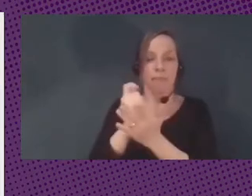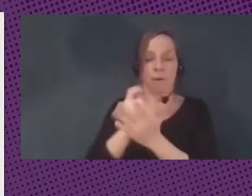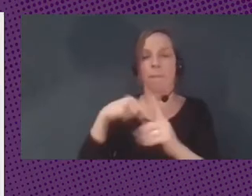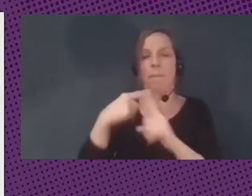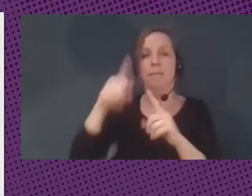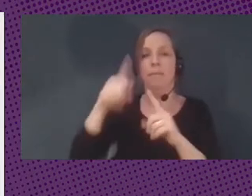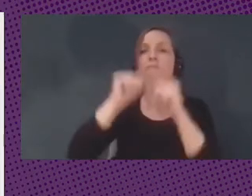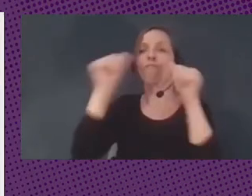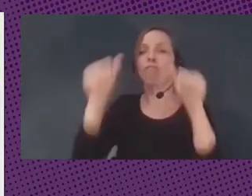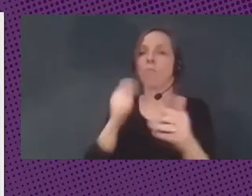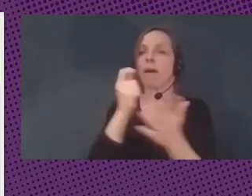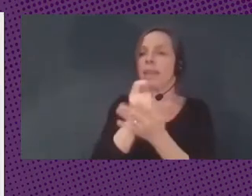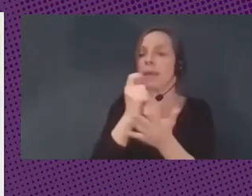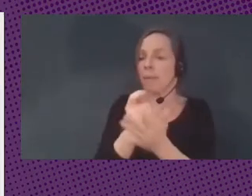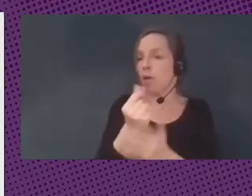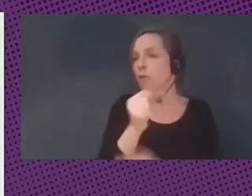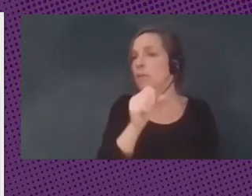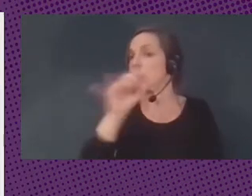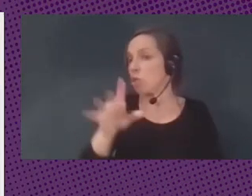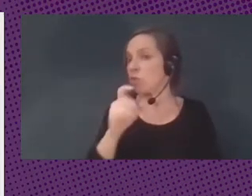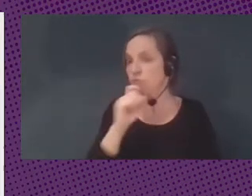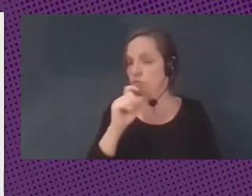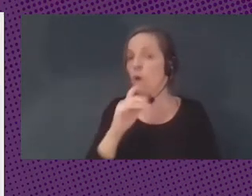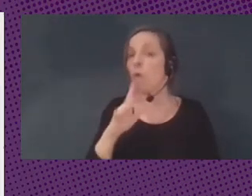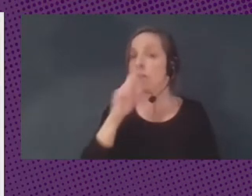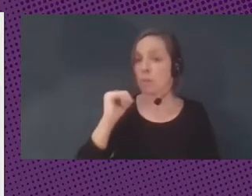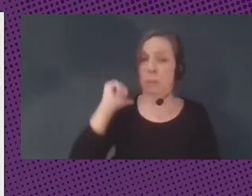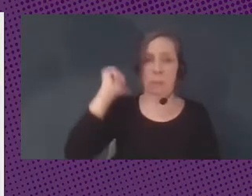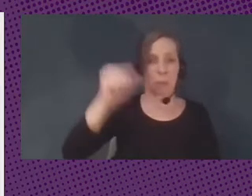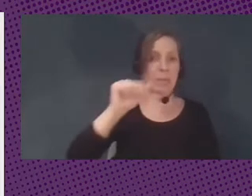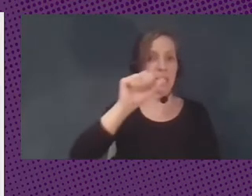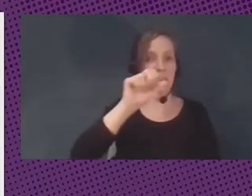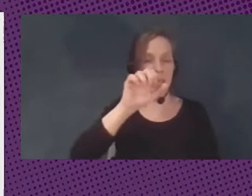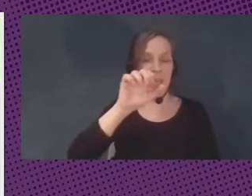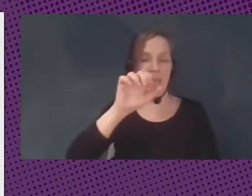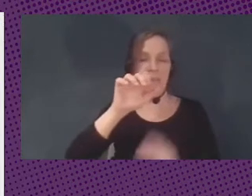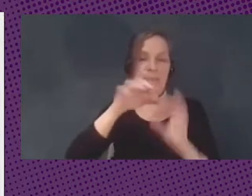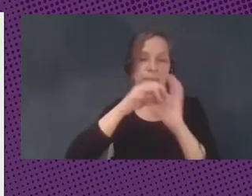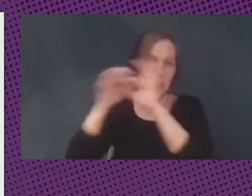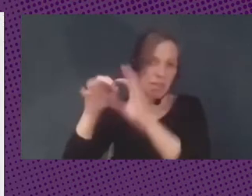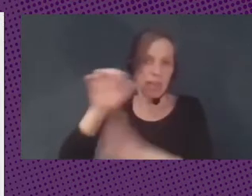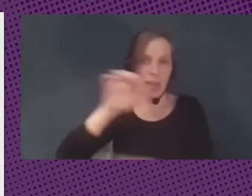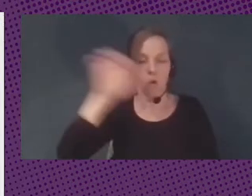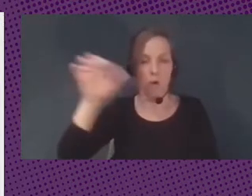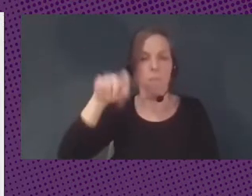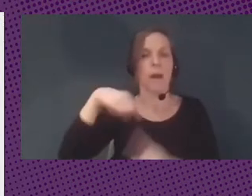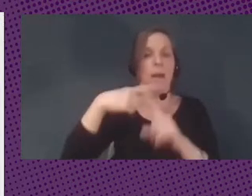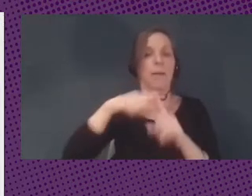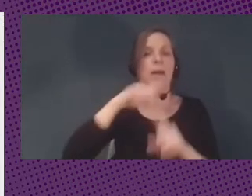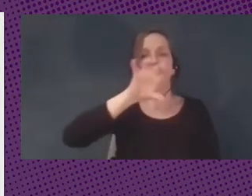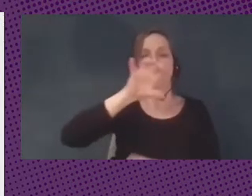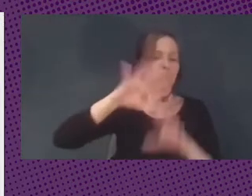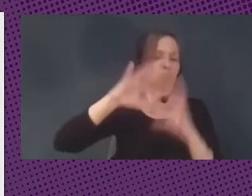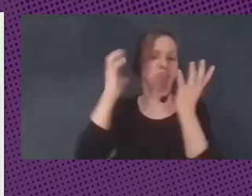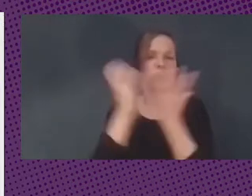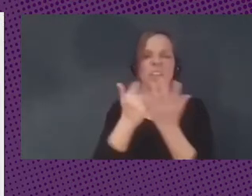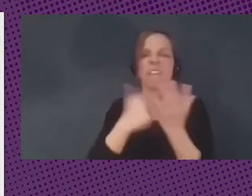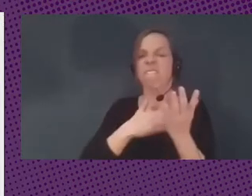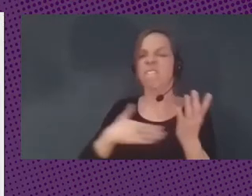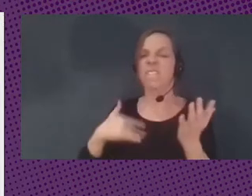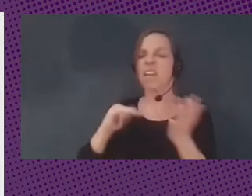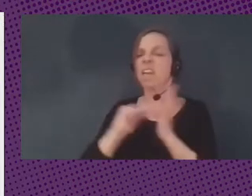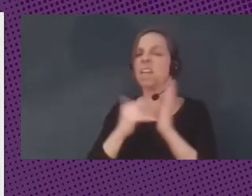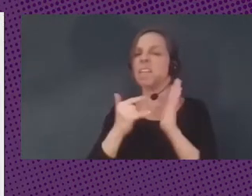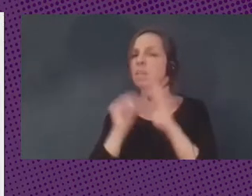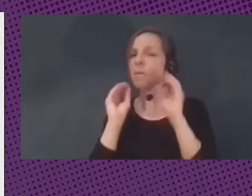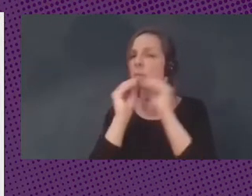transacciones por eso durante mucho tiempo Europa y otros países del mundo han planteado diseñar un sistema que no esté